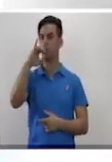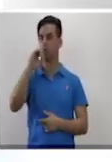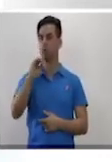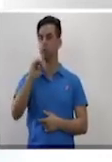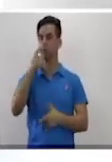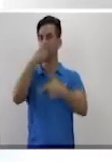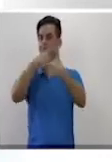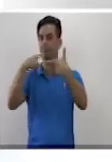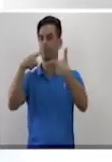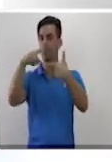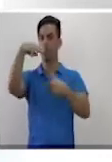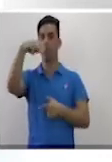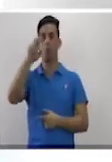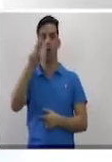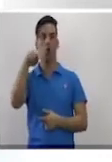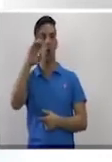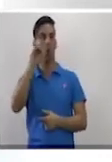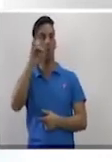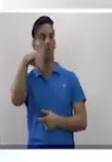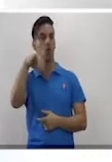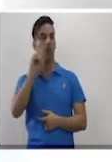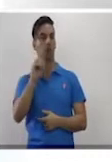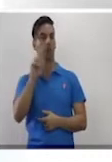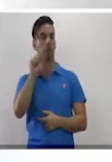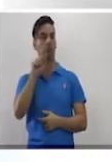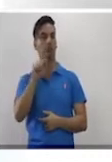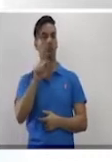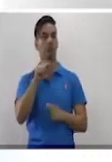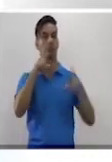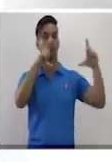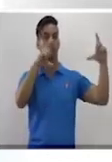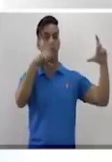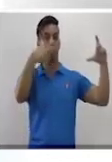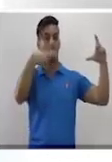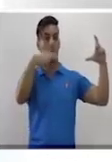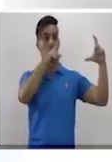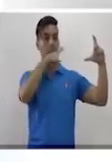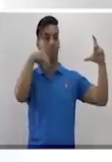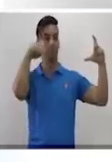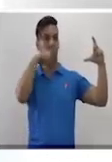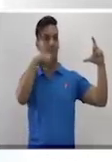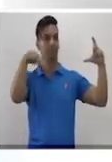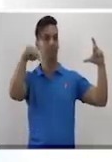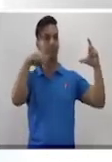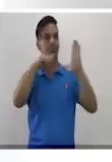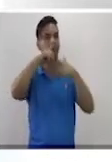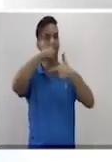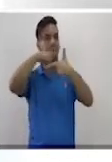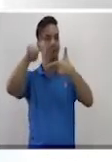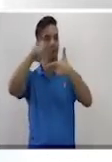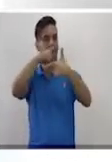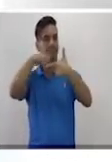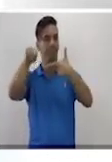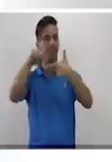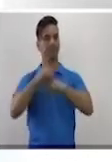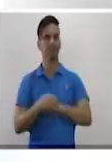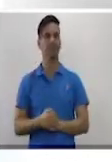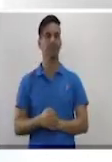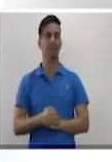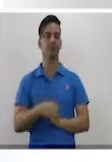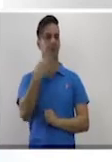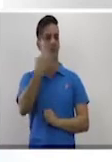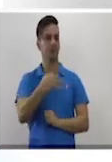cada término del polinomio por el monomio. De la misma manera, aplicando el